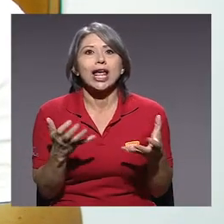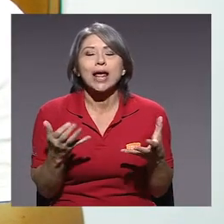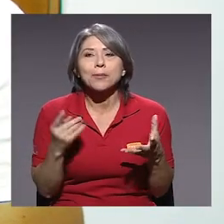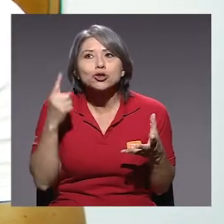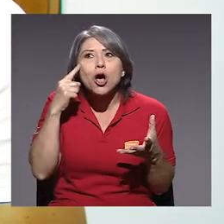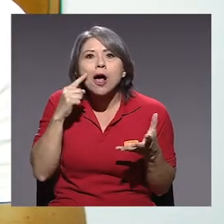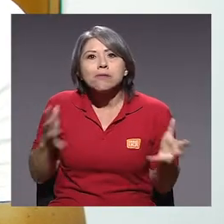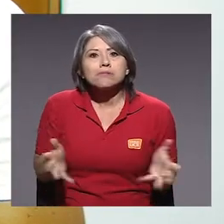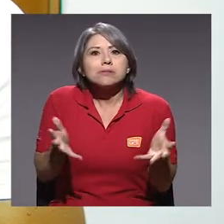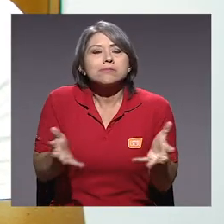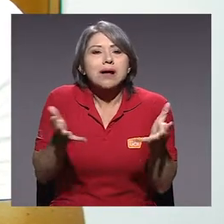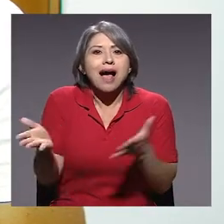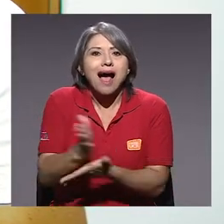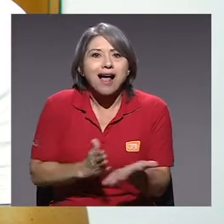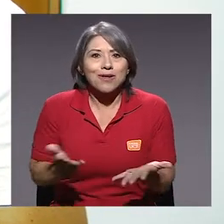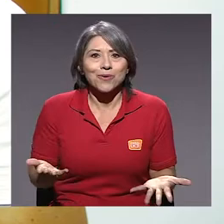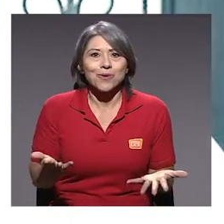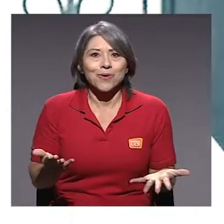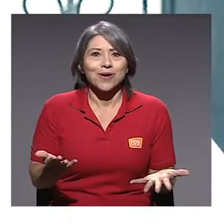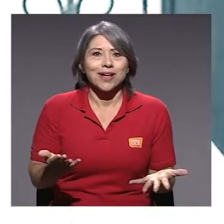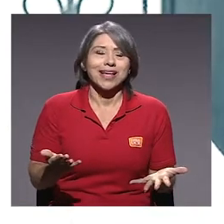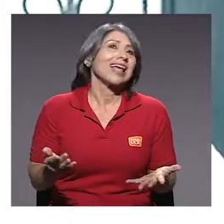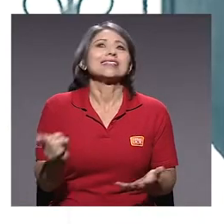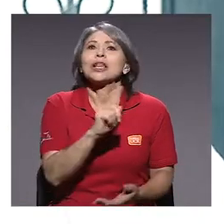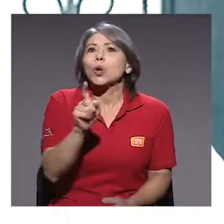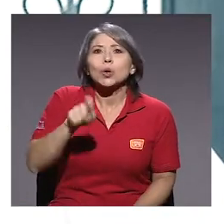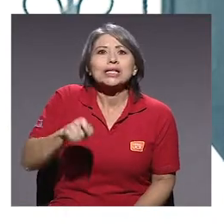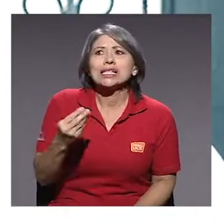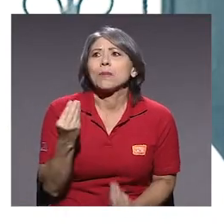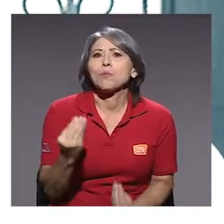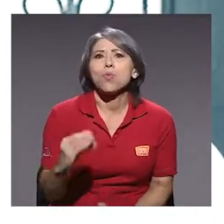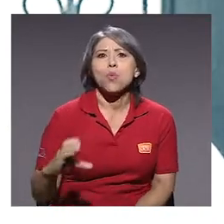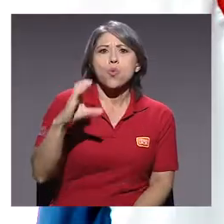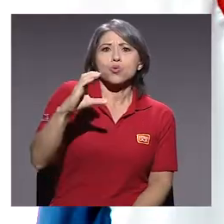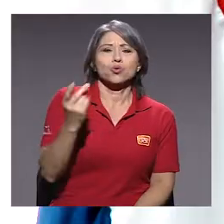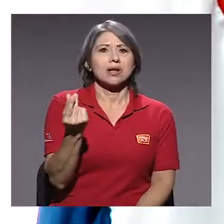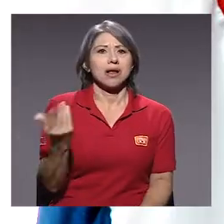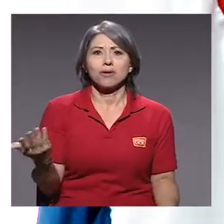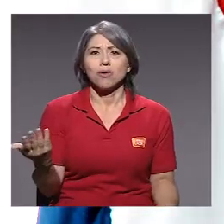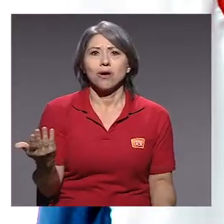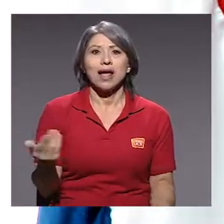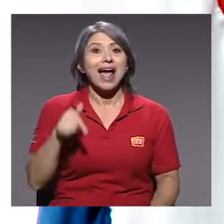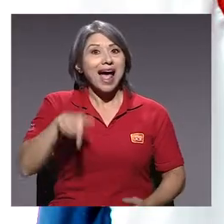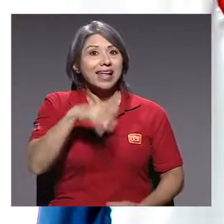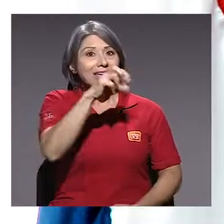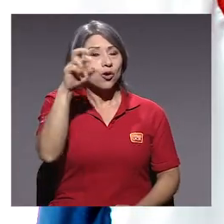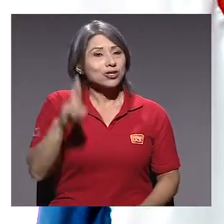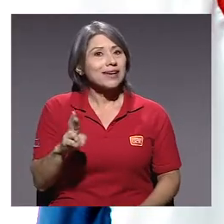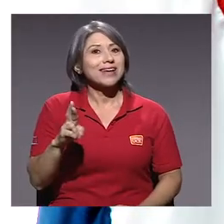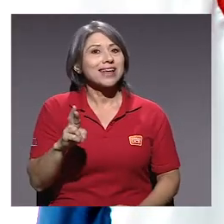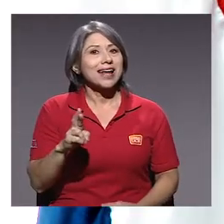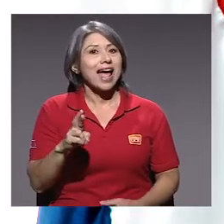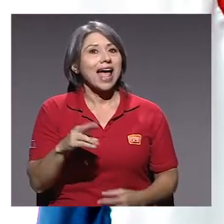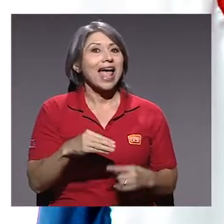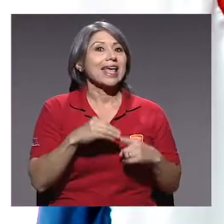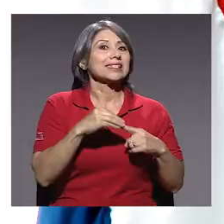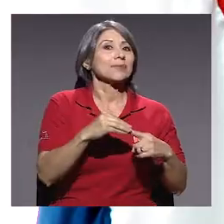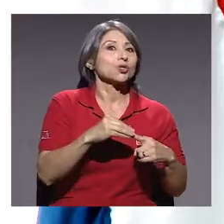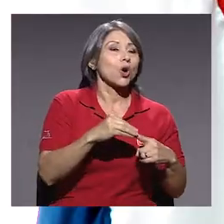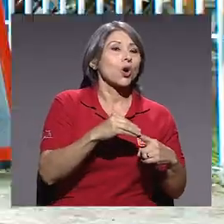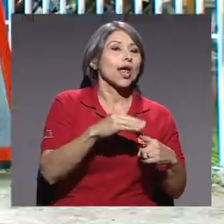porque no queremos apostarlo a algo que tenemos. Y es que tampoco tiene que ser tanto dinero. En Costa Rica han existido, existió en el Banco